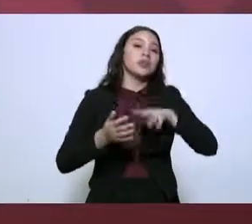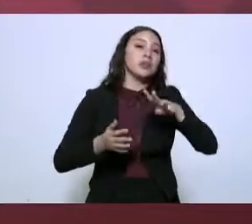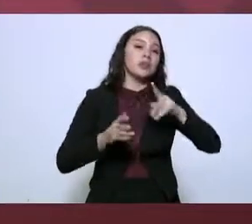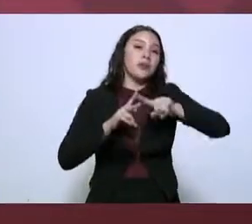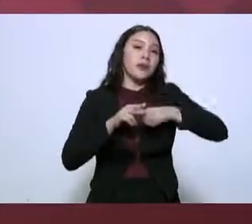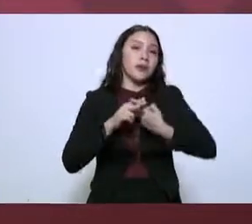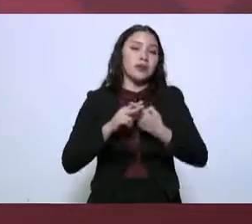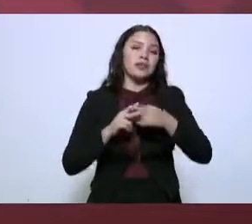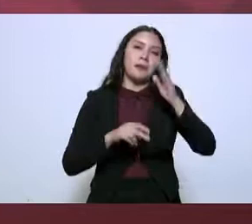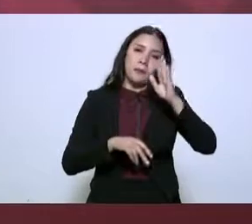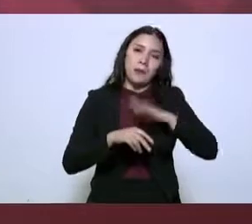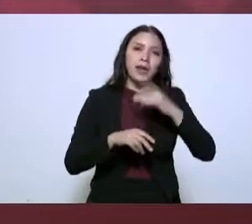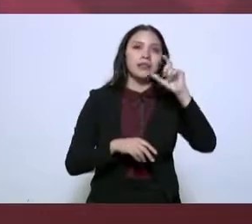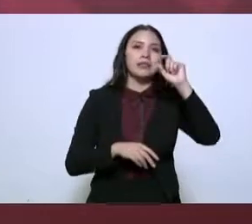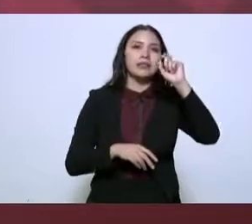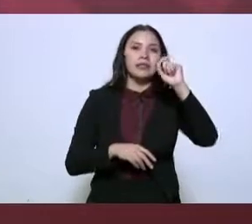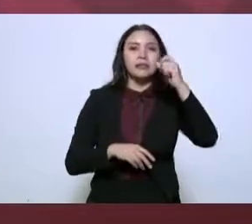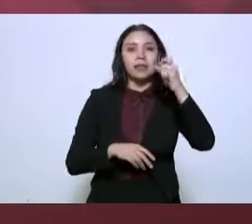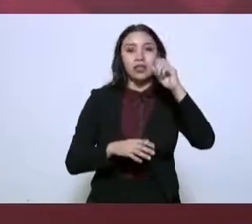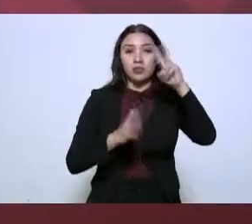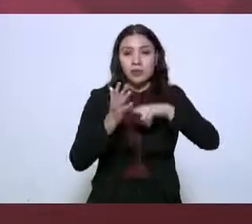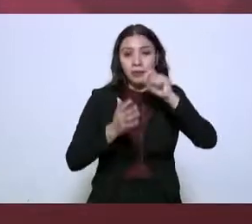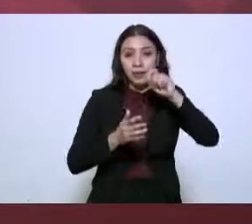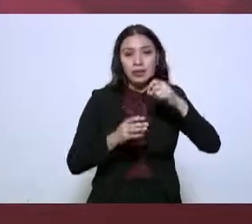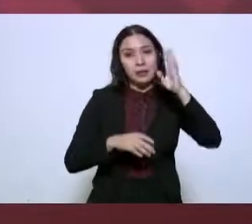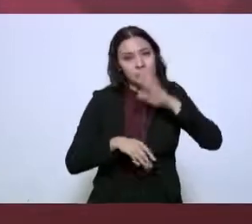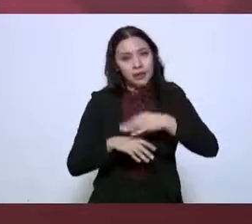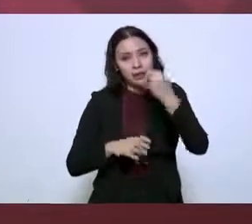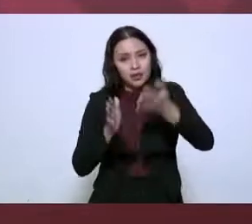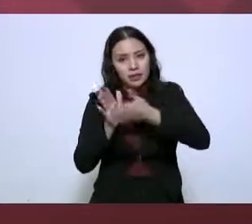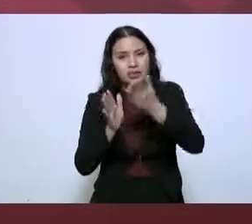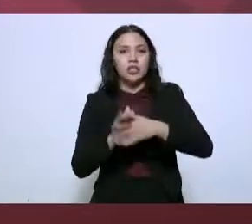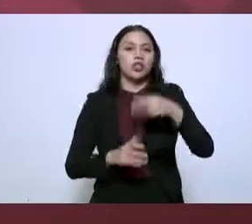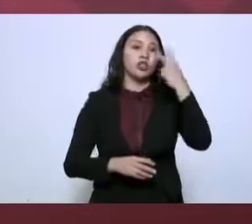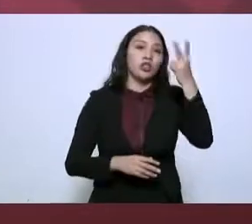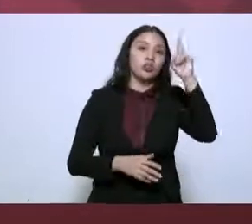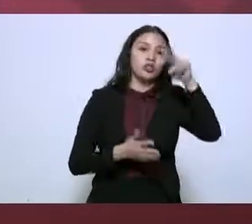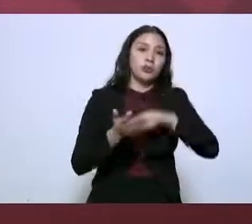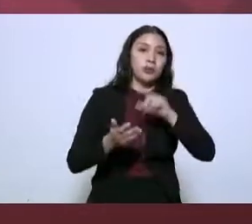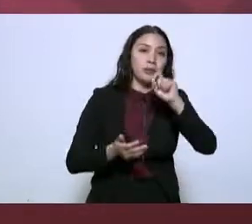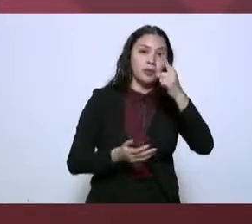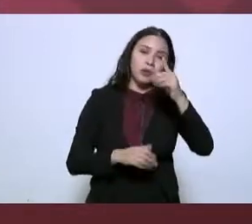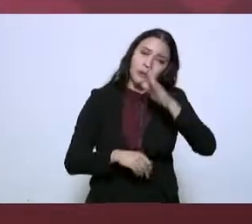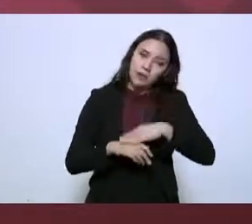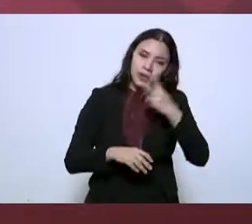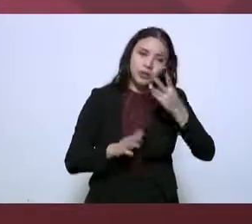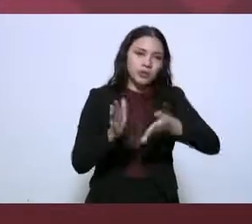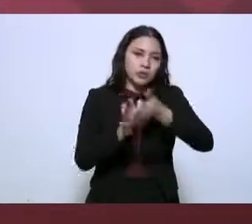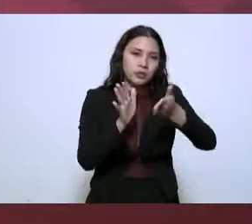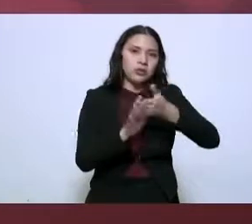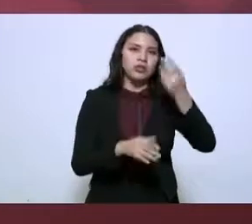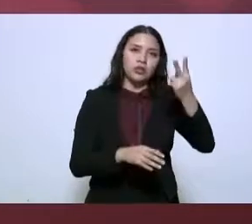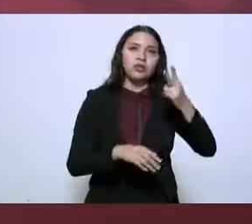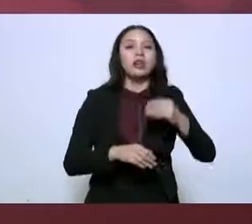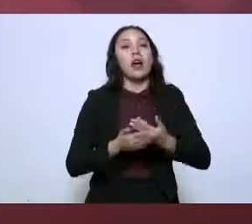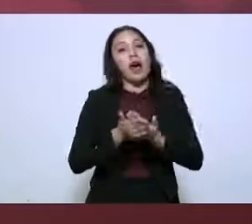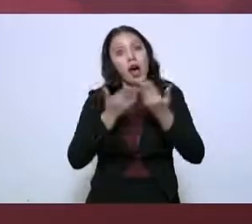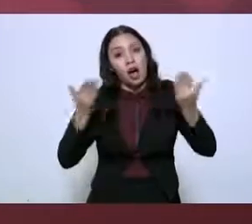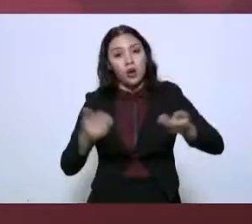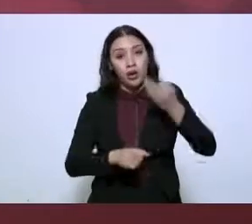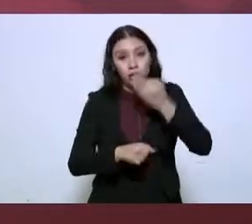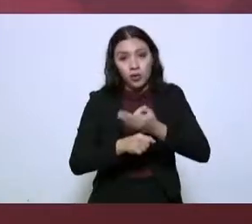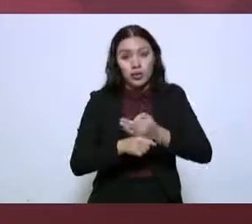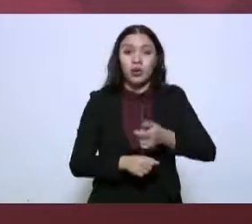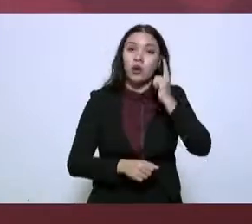tres en el 20, dos en el 21. Estamos construyendo actualmente